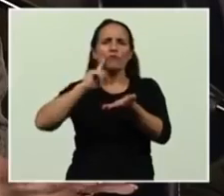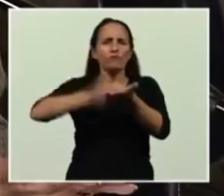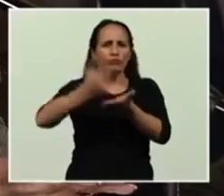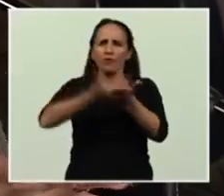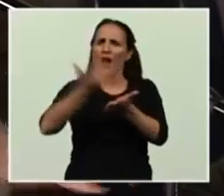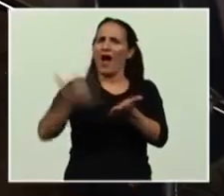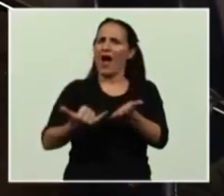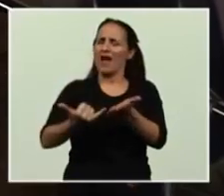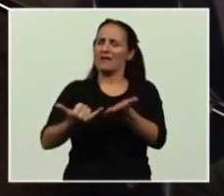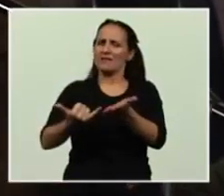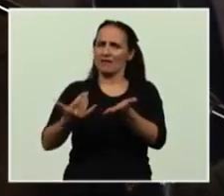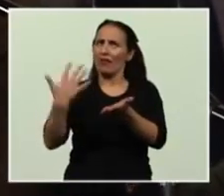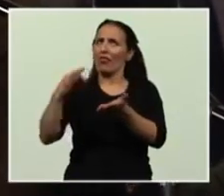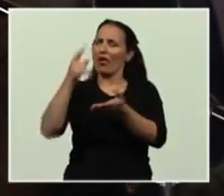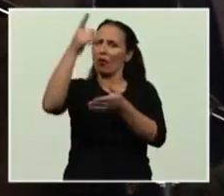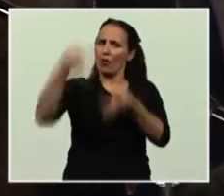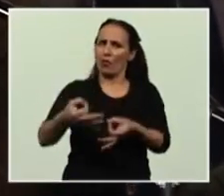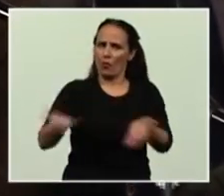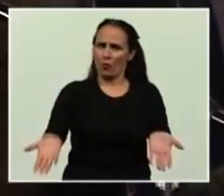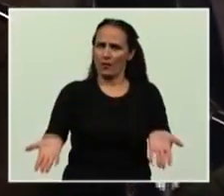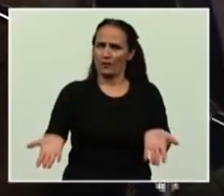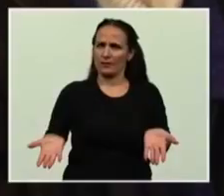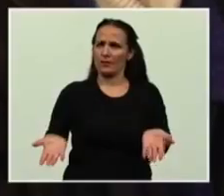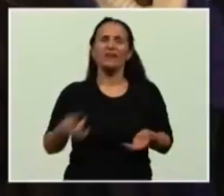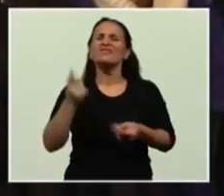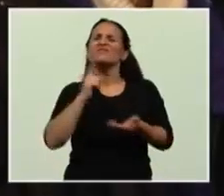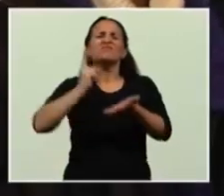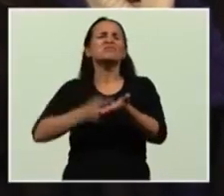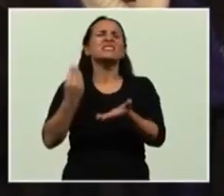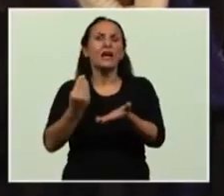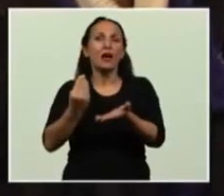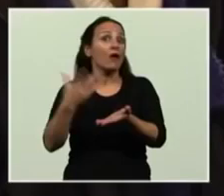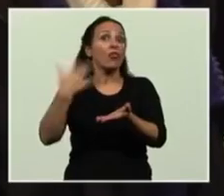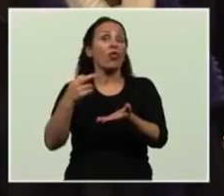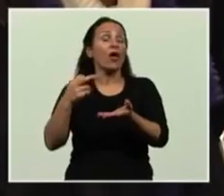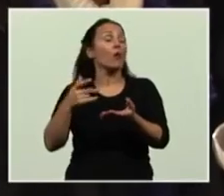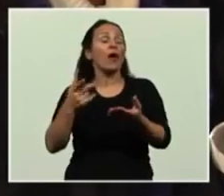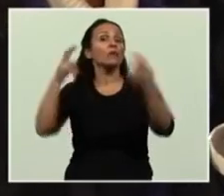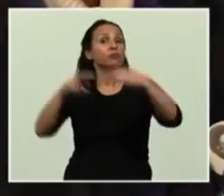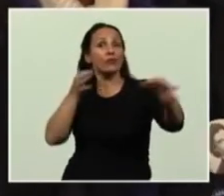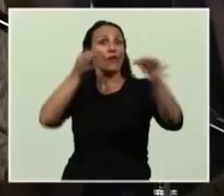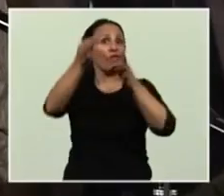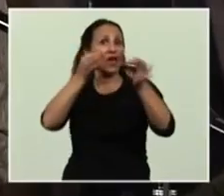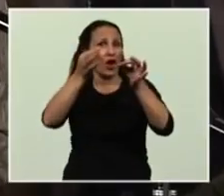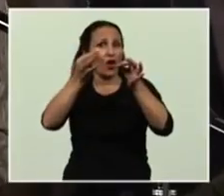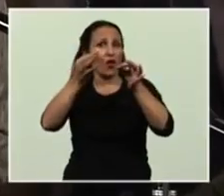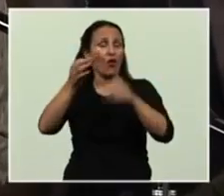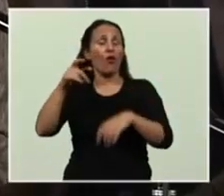precisamente que instan al diálogo entre ambos países